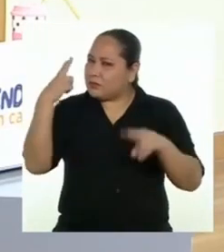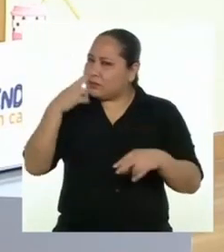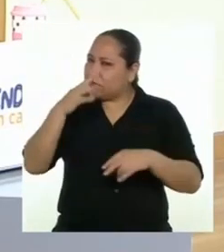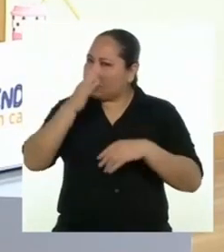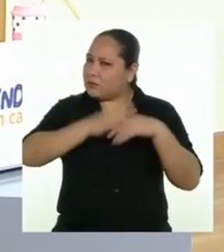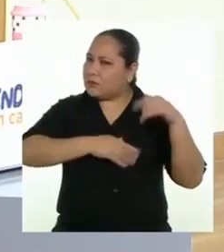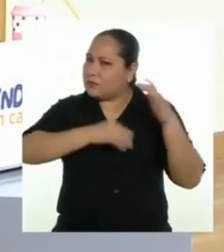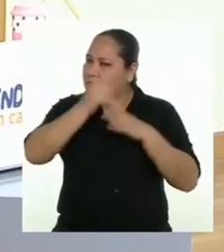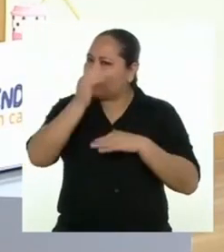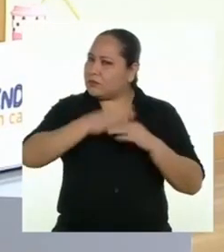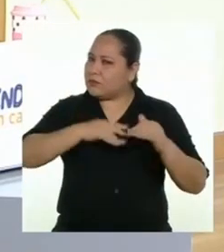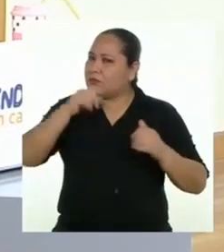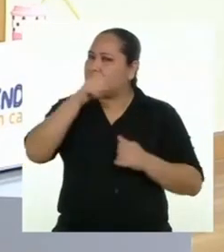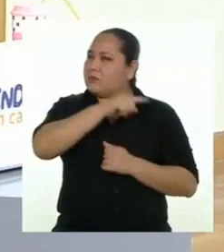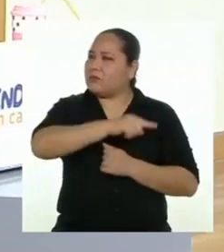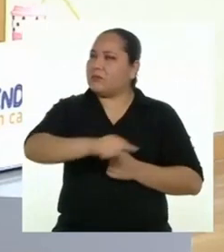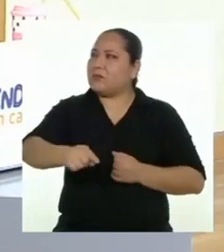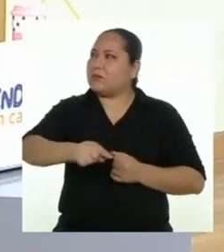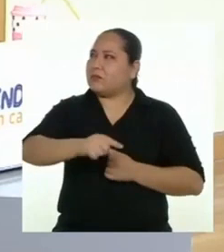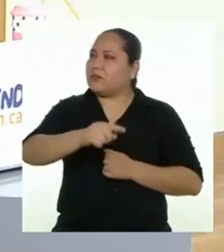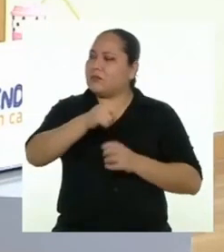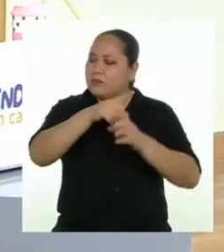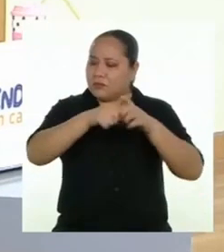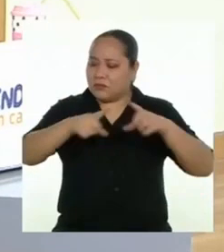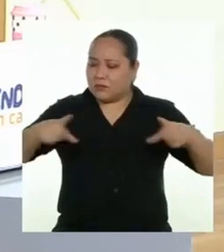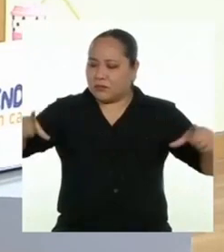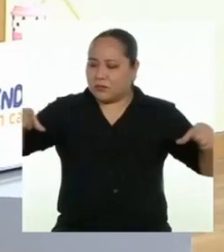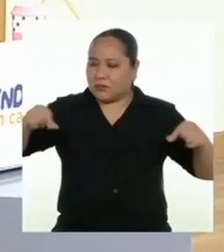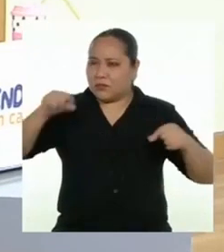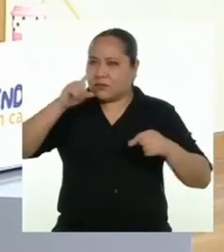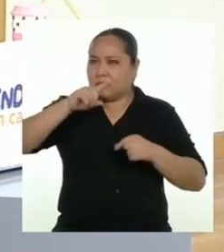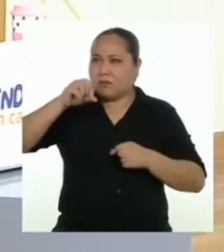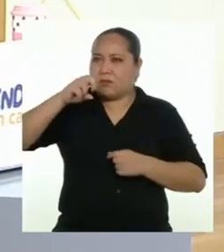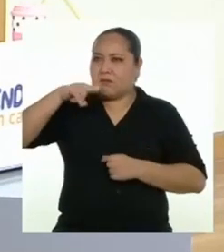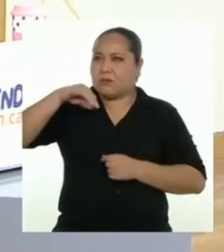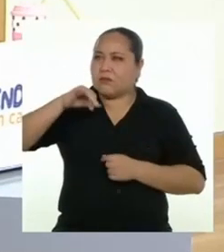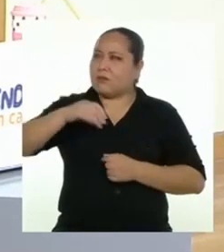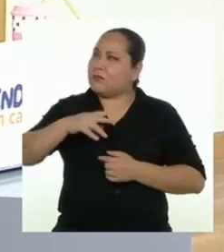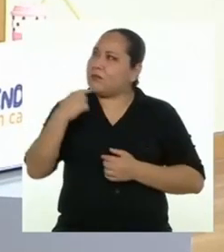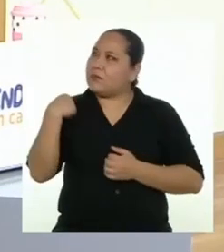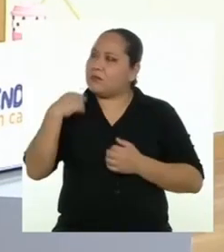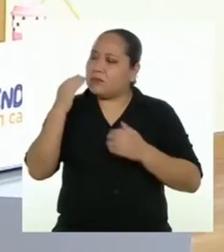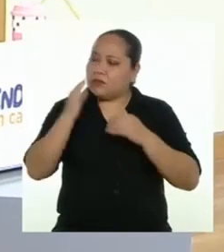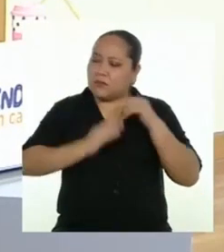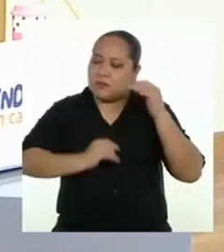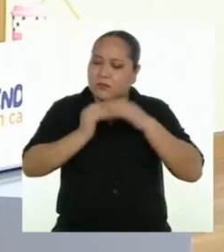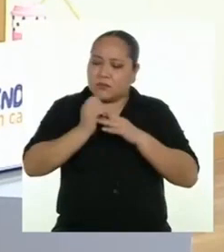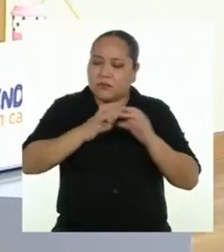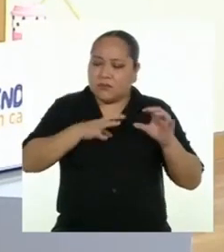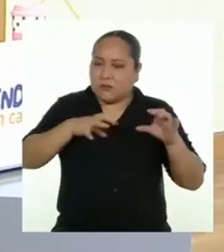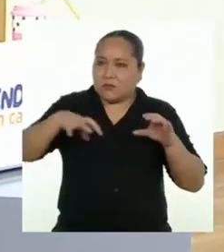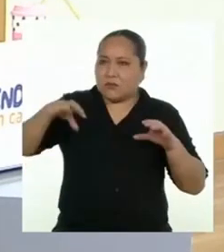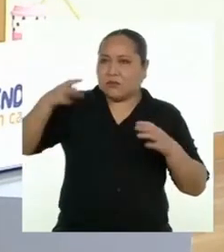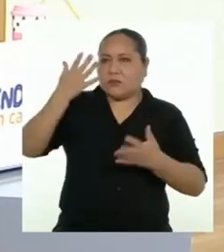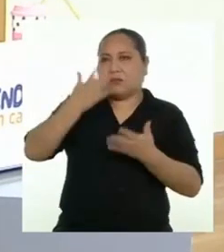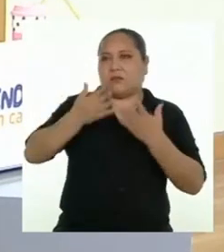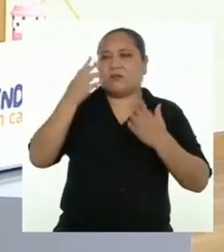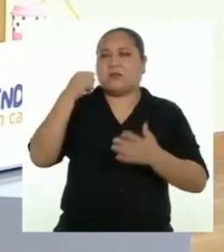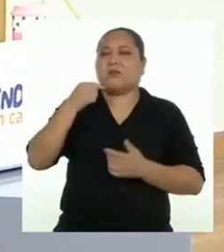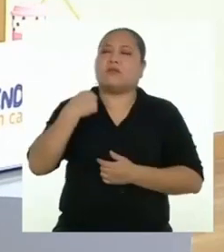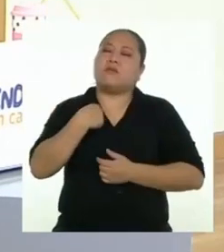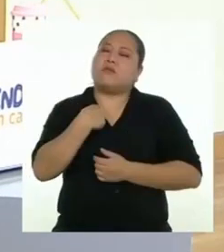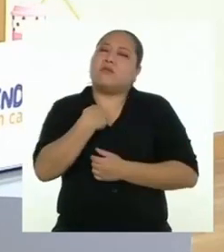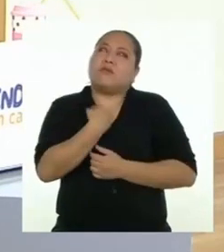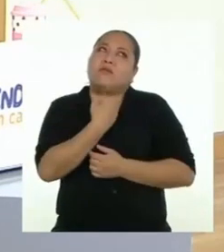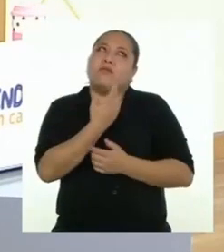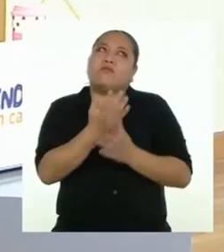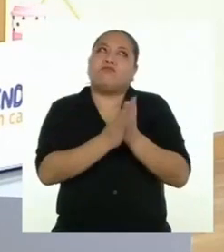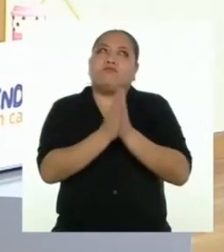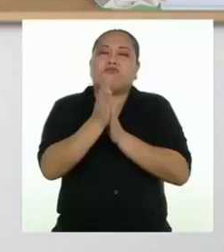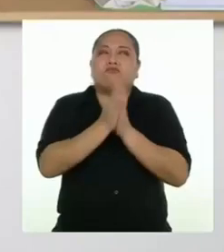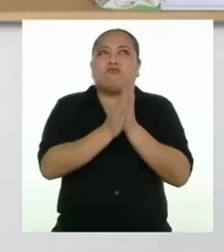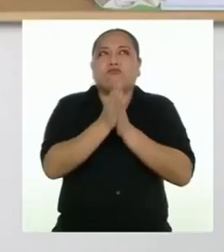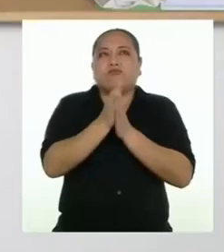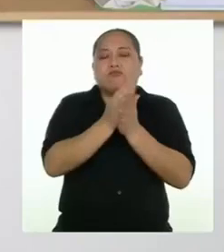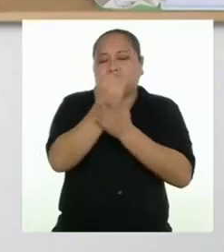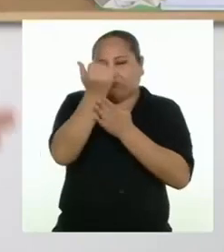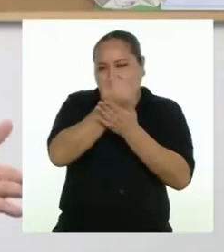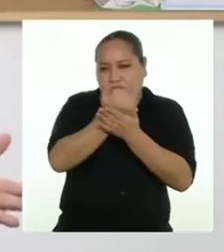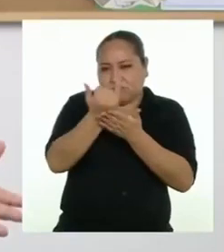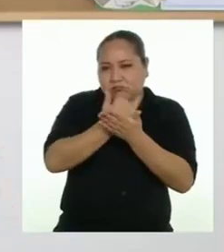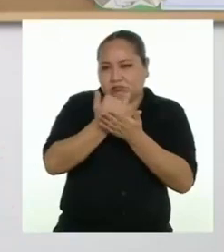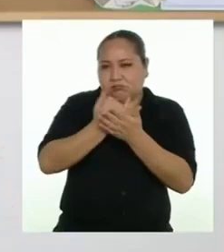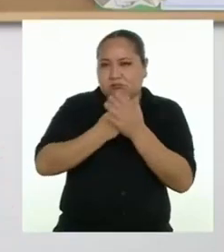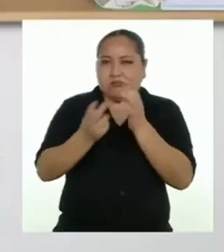construir esas zanjas? Ahorita estoy haciendo una maqueta, pero quién sabe algún día me animo a diseñar todo un reservorio.